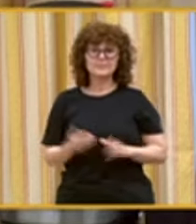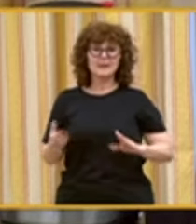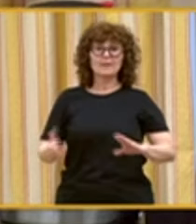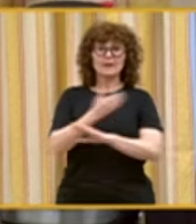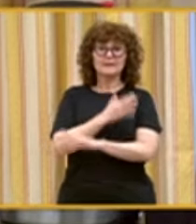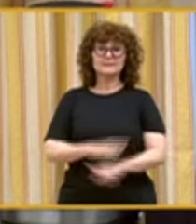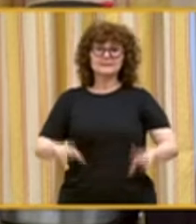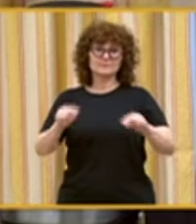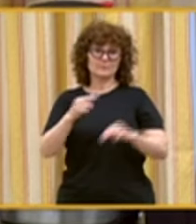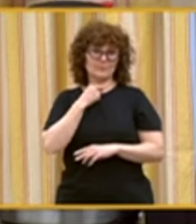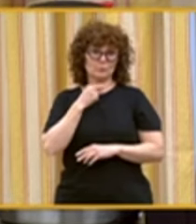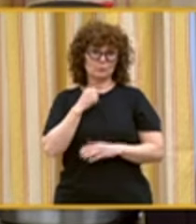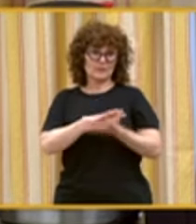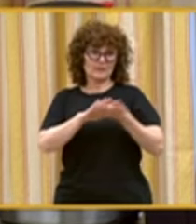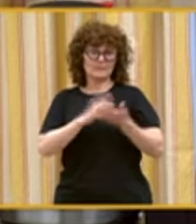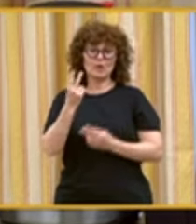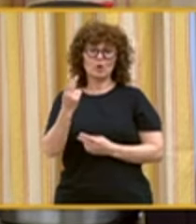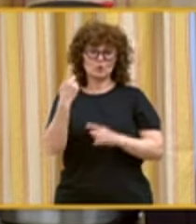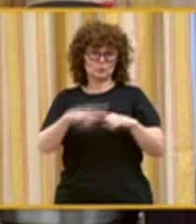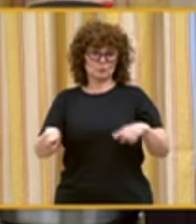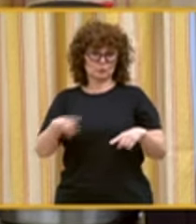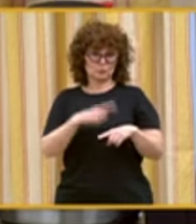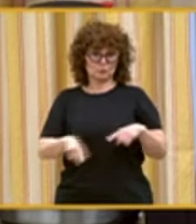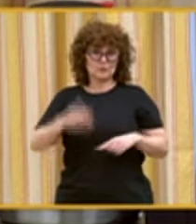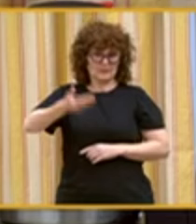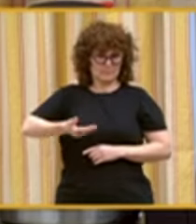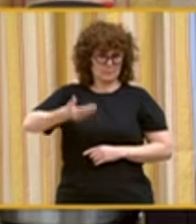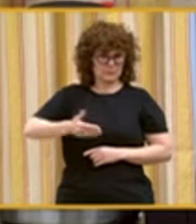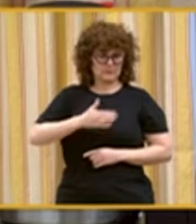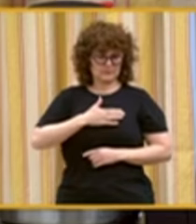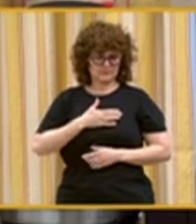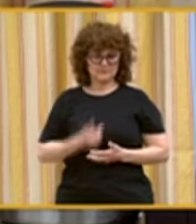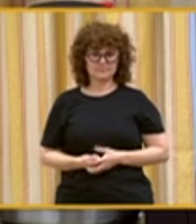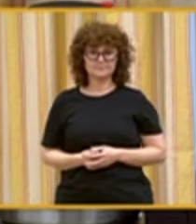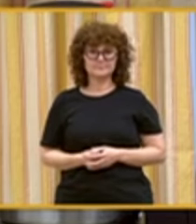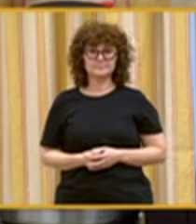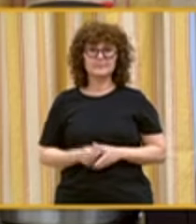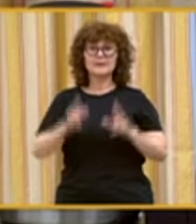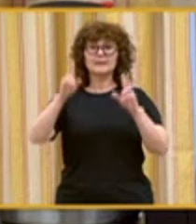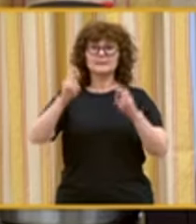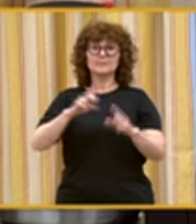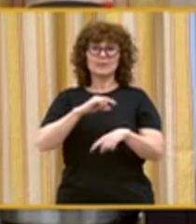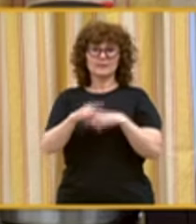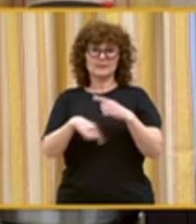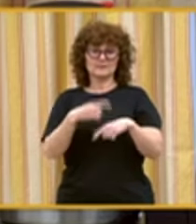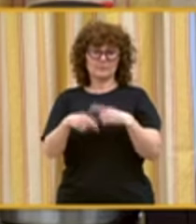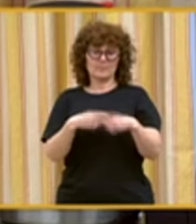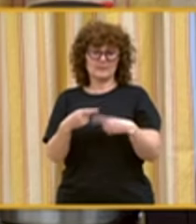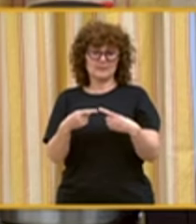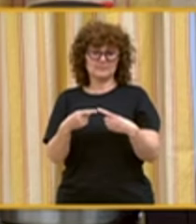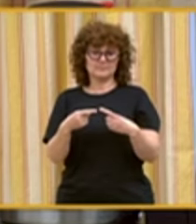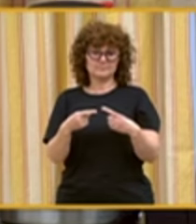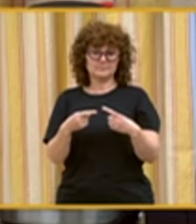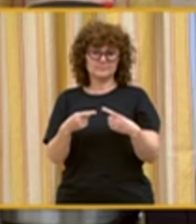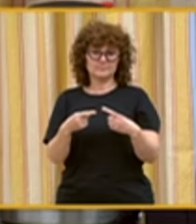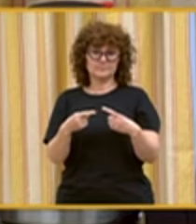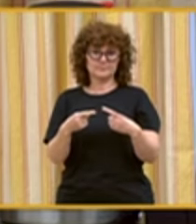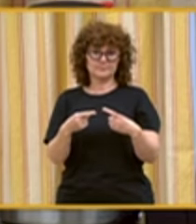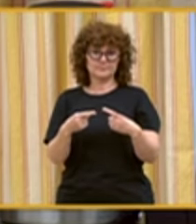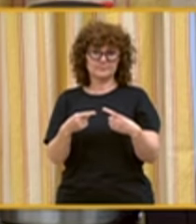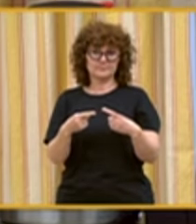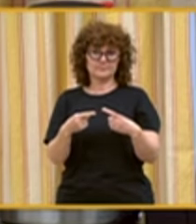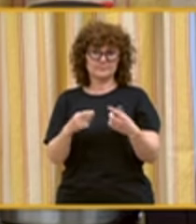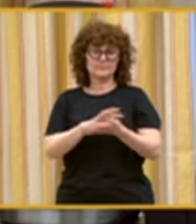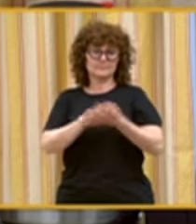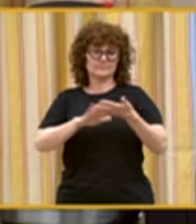de fin, me gustaría tocar dos puntos que también son importantes para nosotros. El tema de las familias, que de alguna manera hemos ido